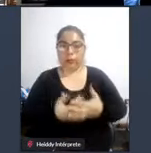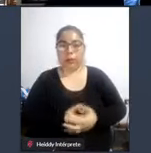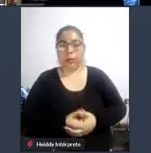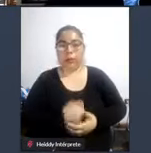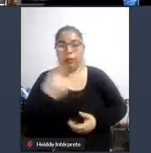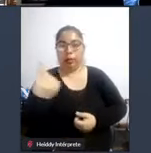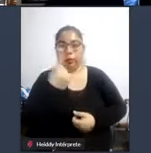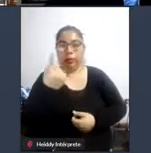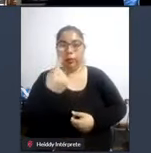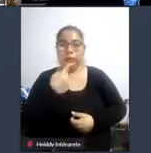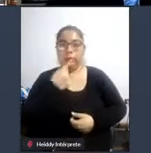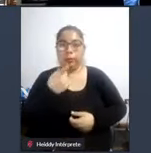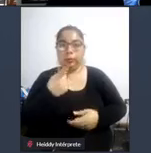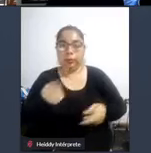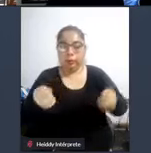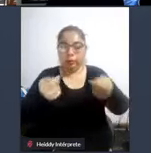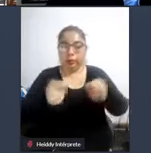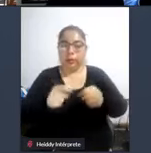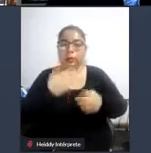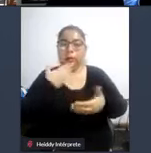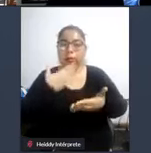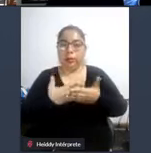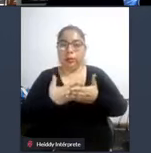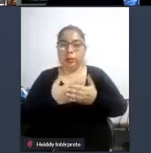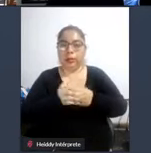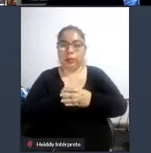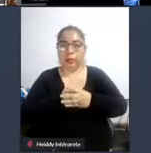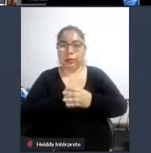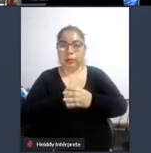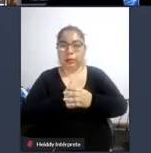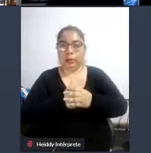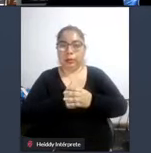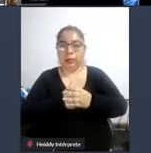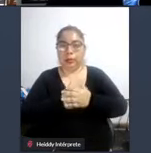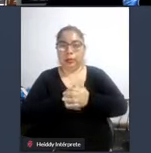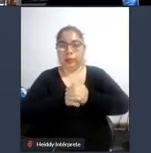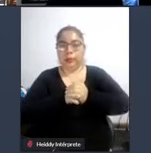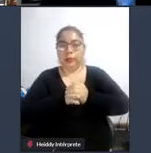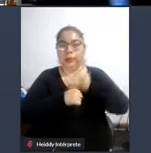para cerrar mi tema agradecería que nuevamente me permita compartir la pantalla